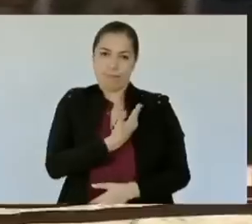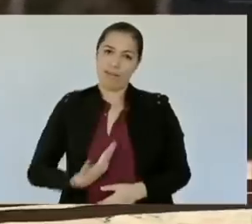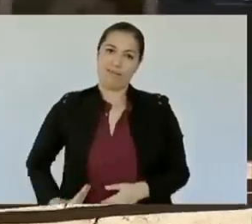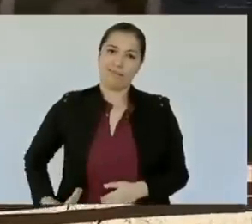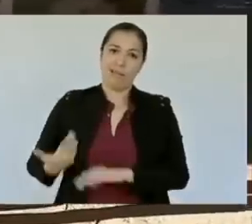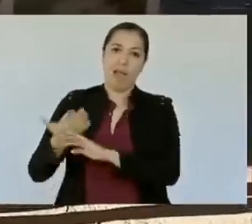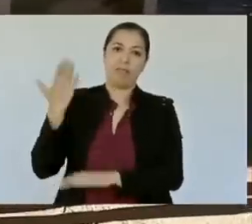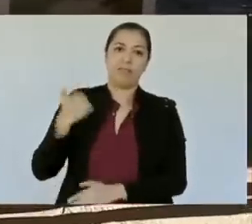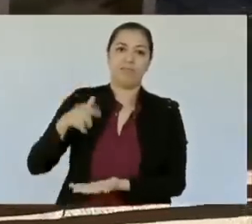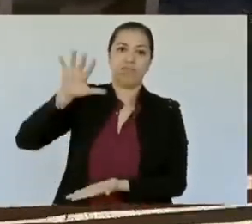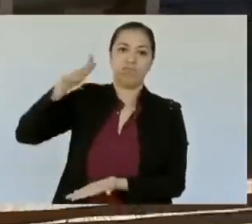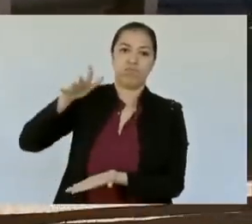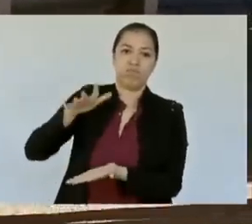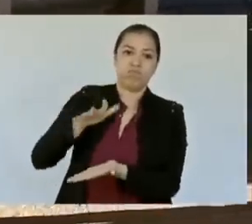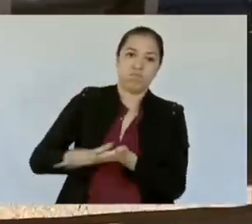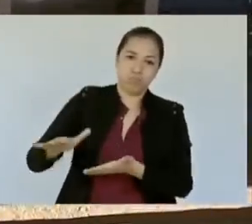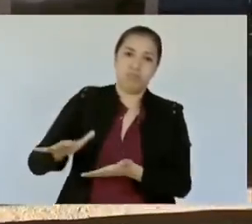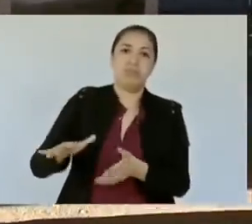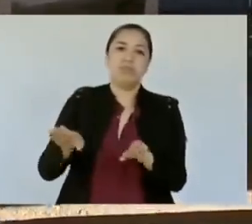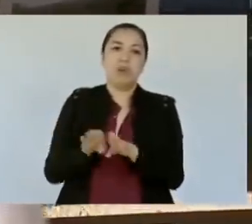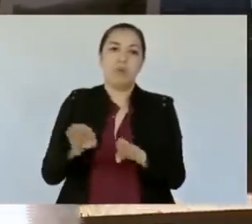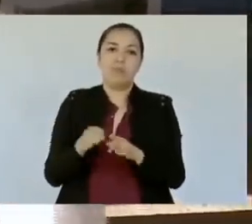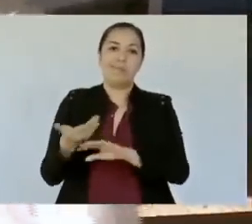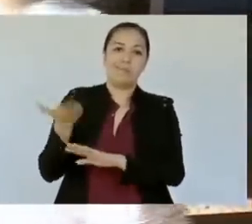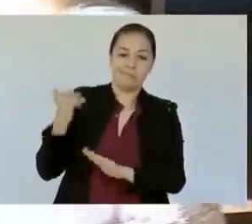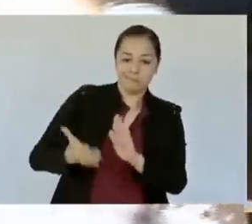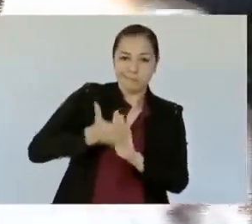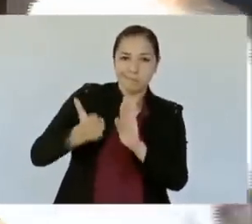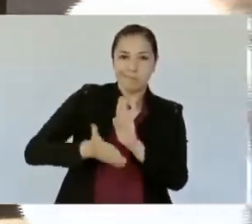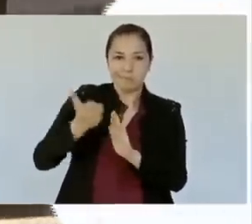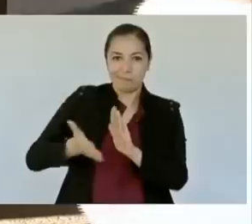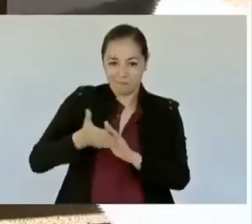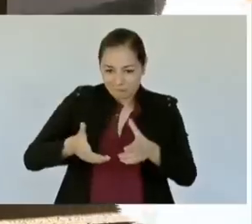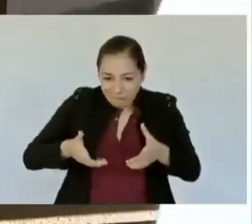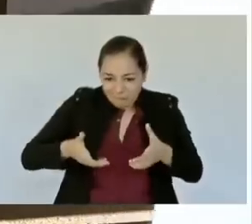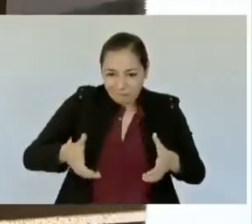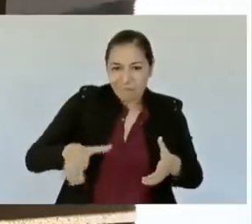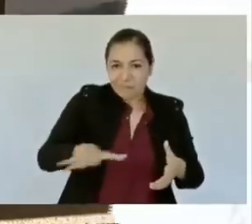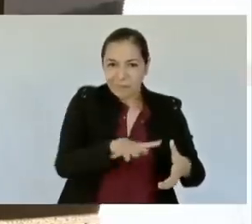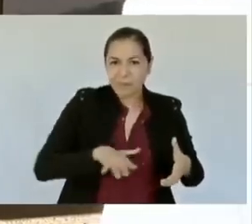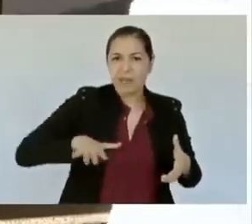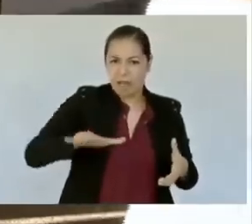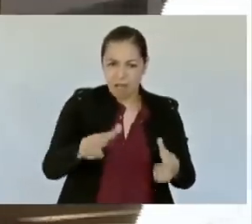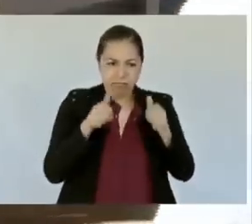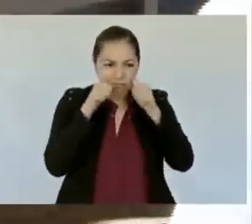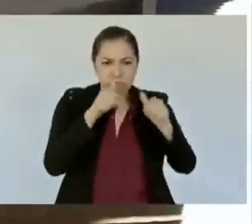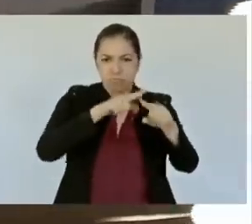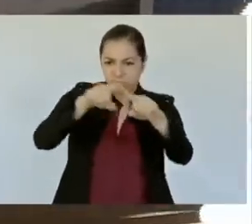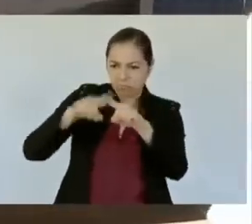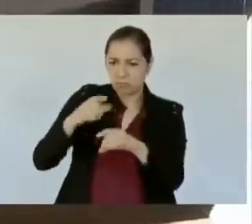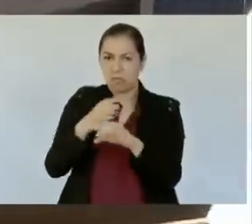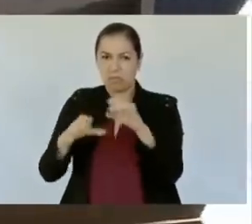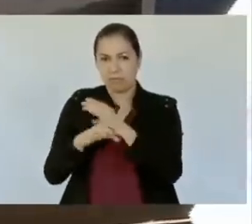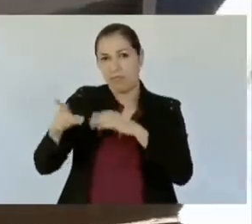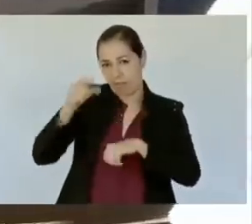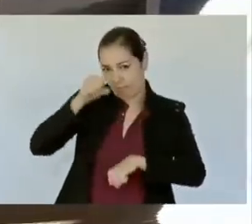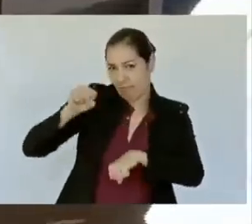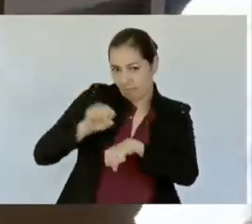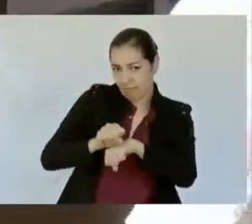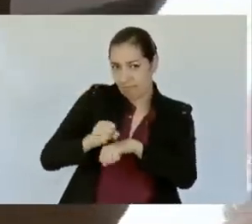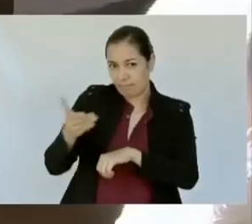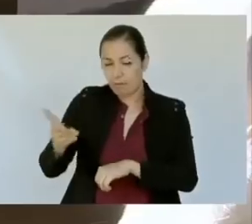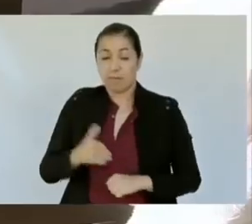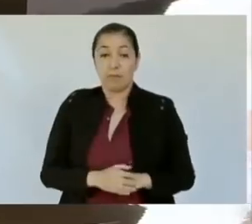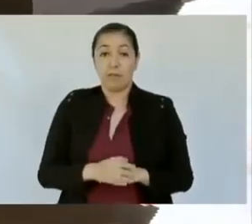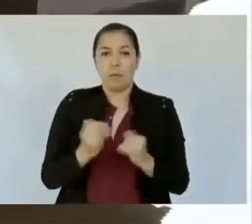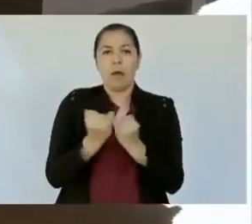antes del programa de obra que se tenía considerado. Hemos estado acelerando nuestras obras, atendiendo las indicaciones del señor secretario Arganis. Y aquí se